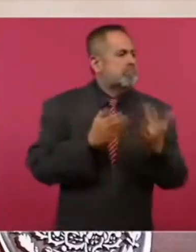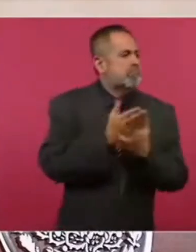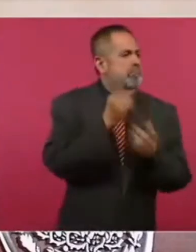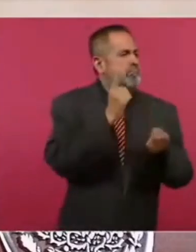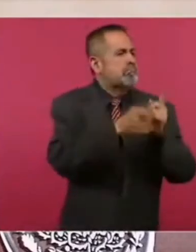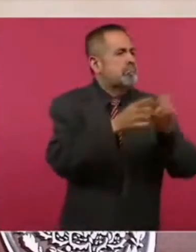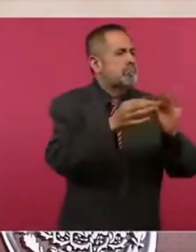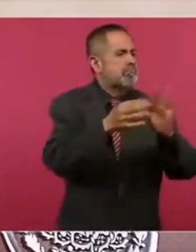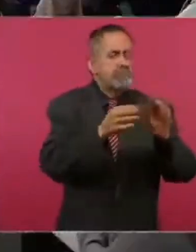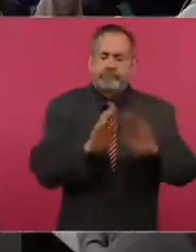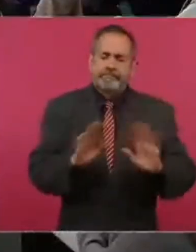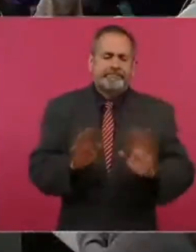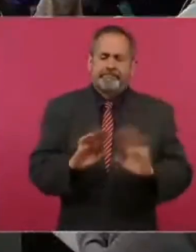Nunca. Nunca. Nunca. Nunca.